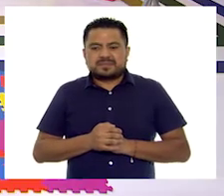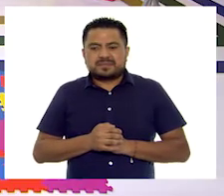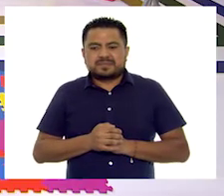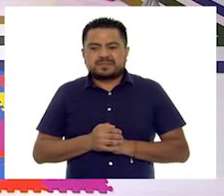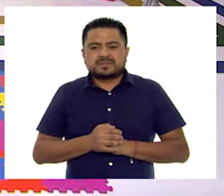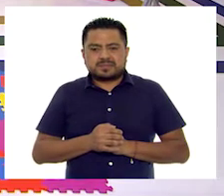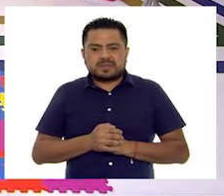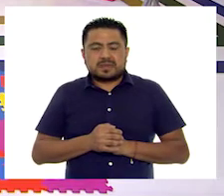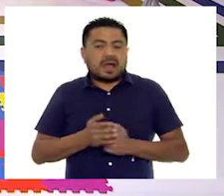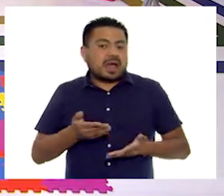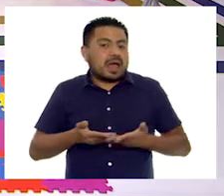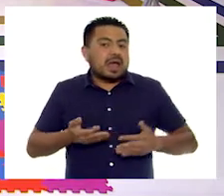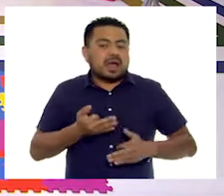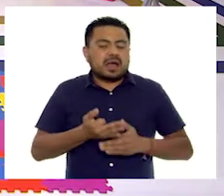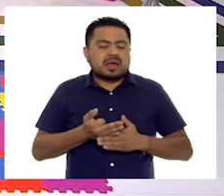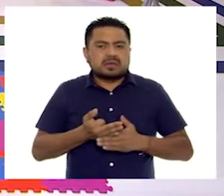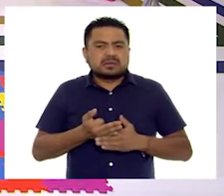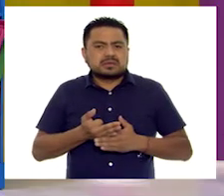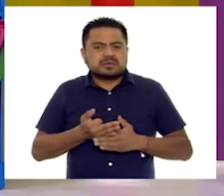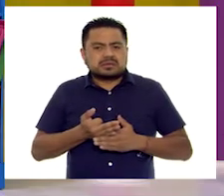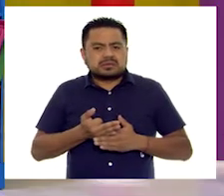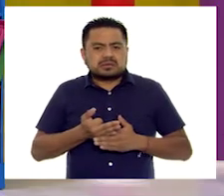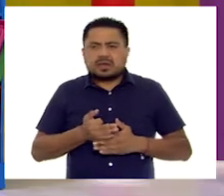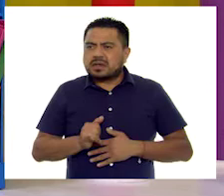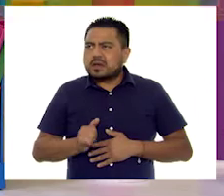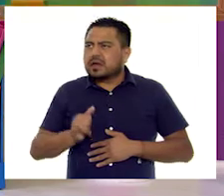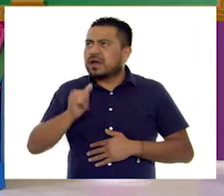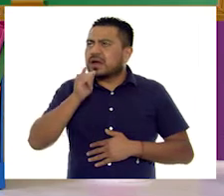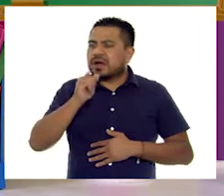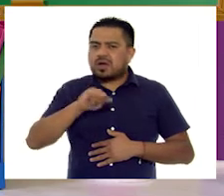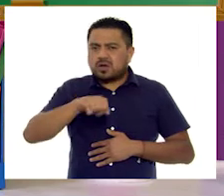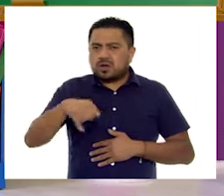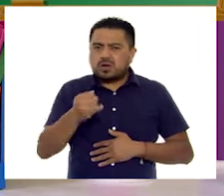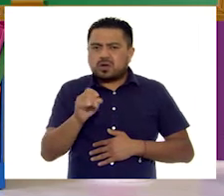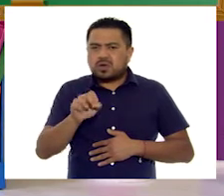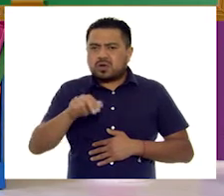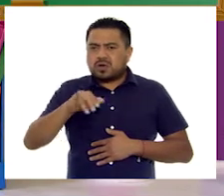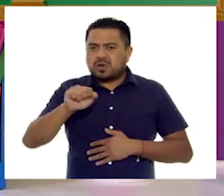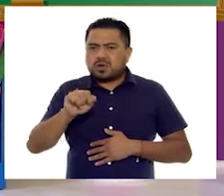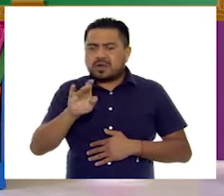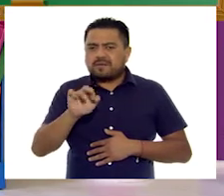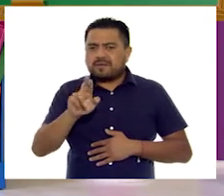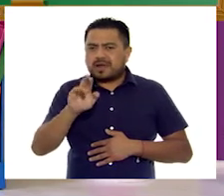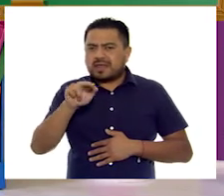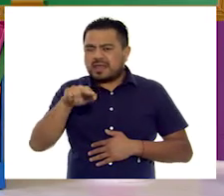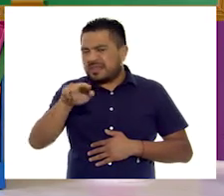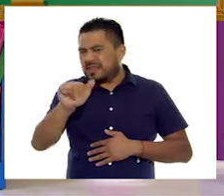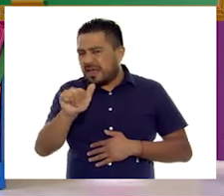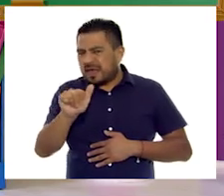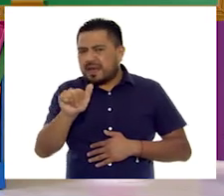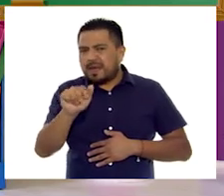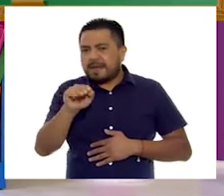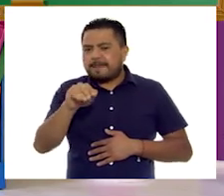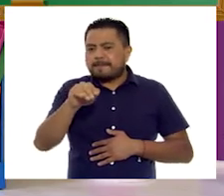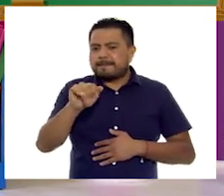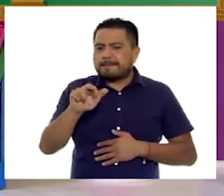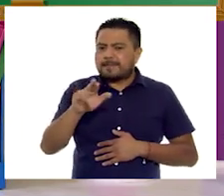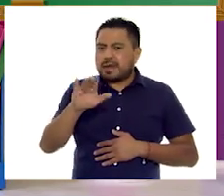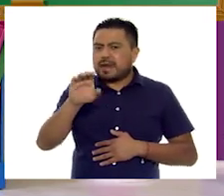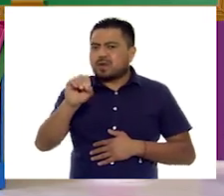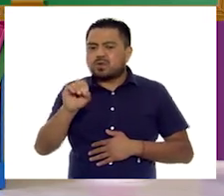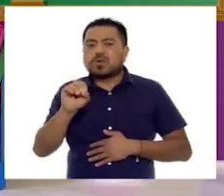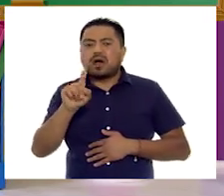Y ahora, debe ver... Debe ver... Jonás, Brenda y Marcos toman agua.